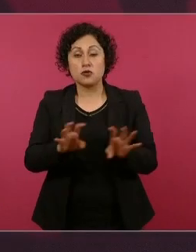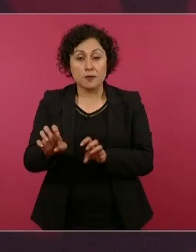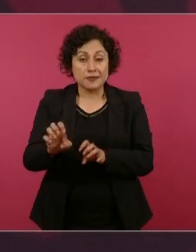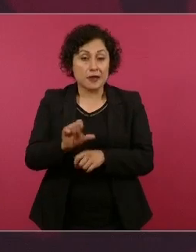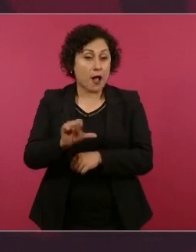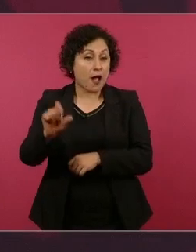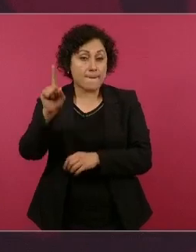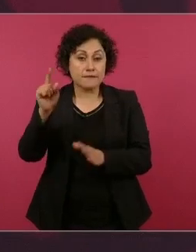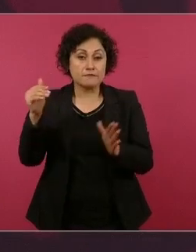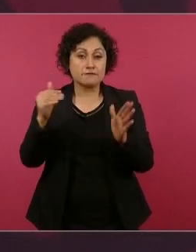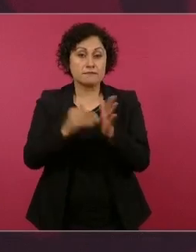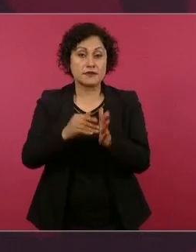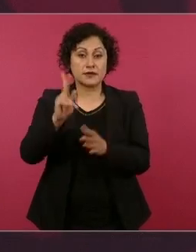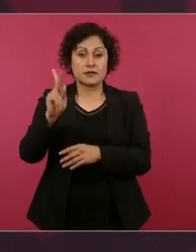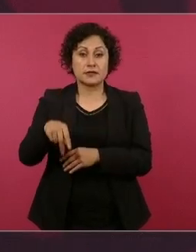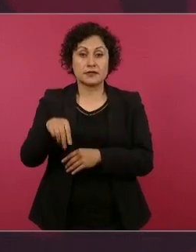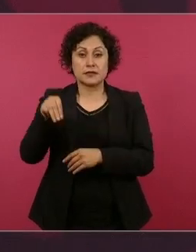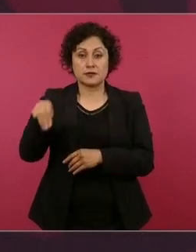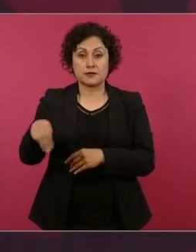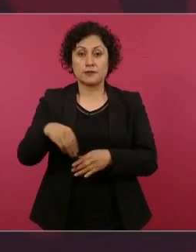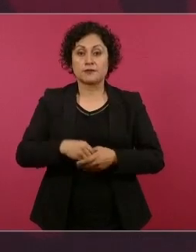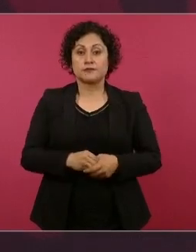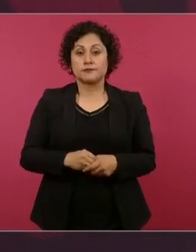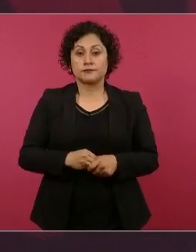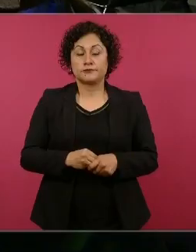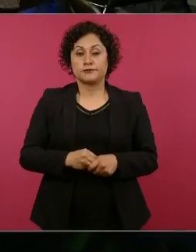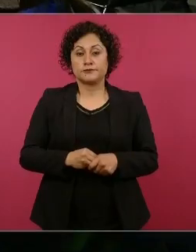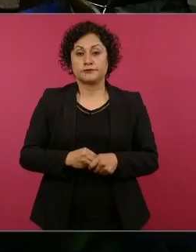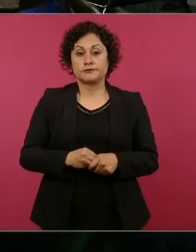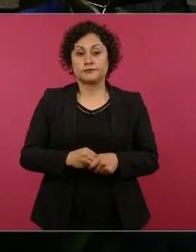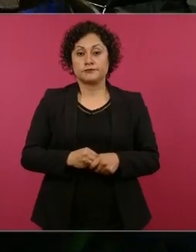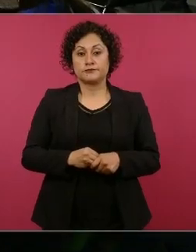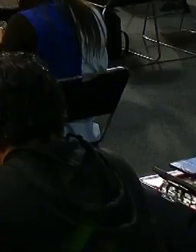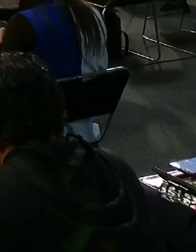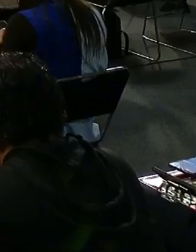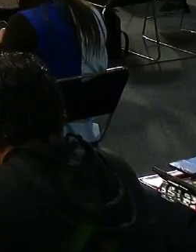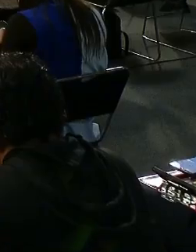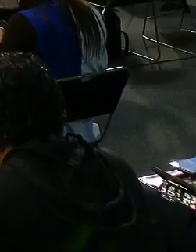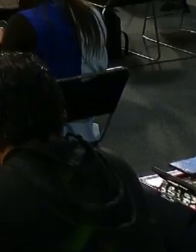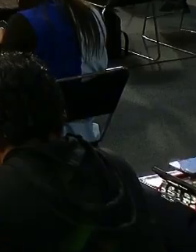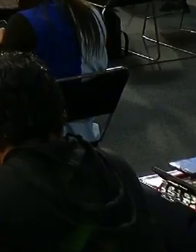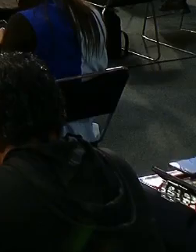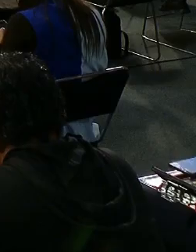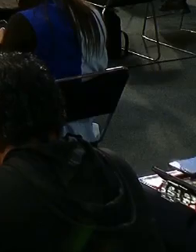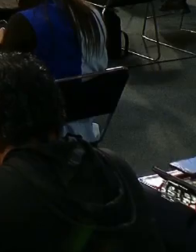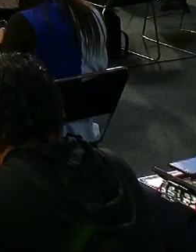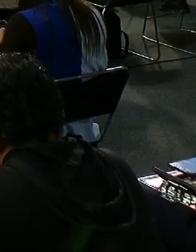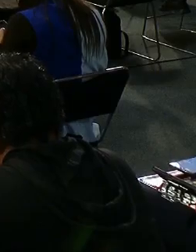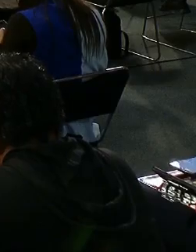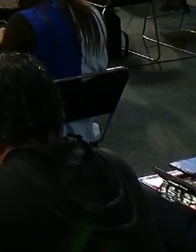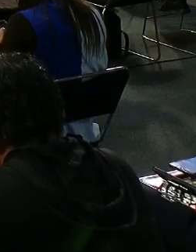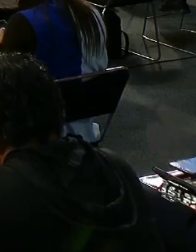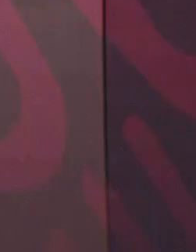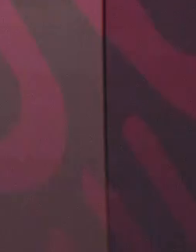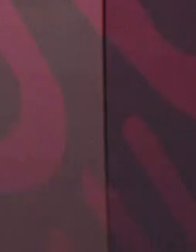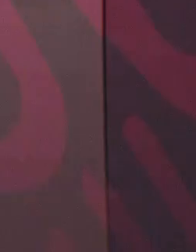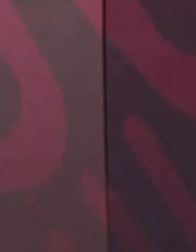y se están moviendo diariamente